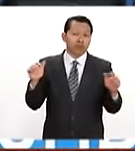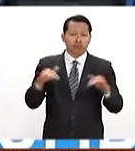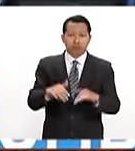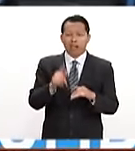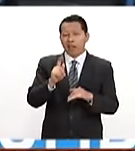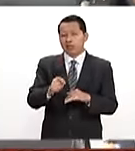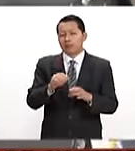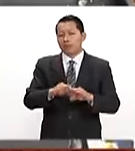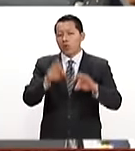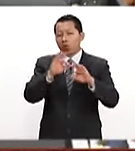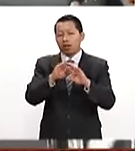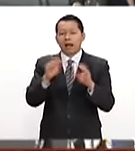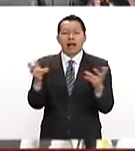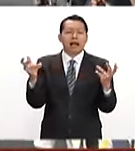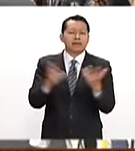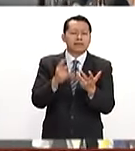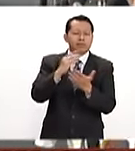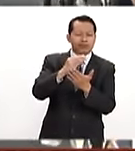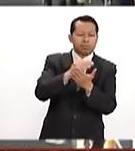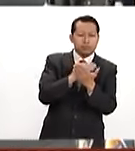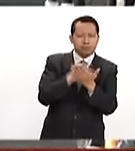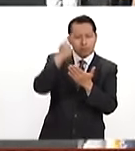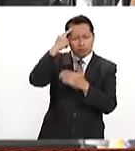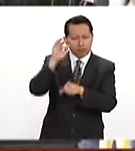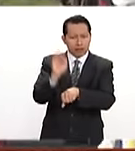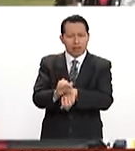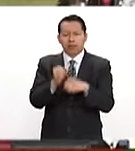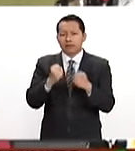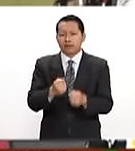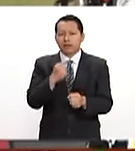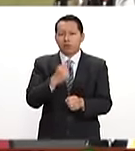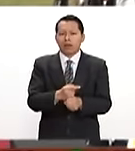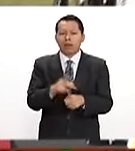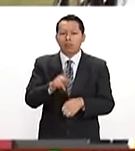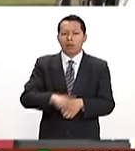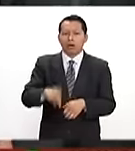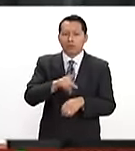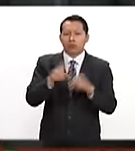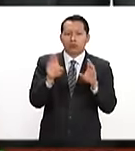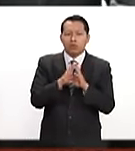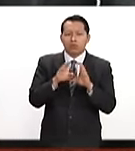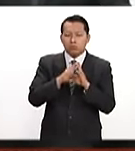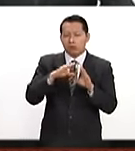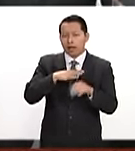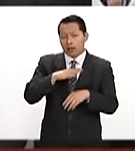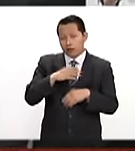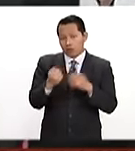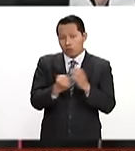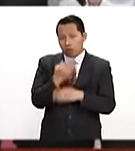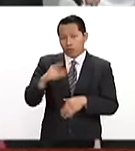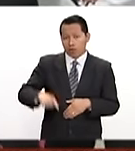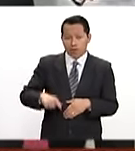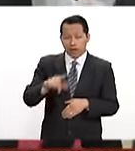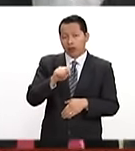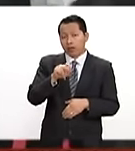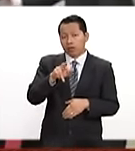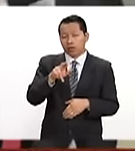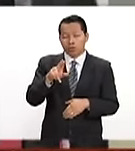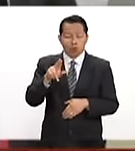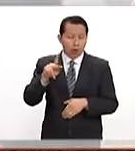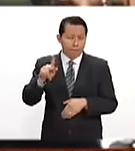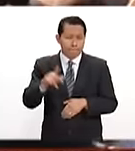encuentro se buscará generar las estrategias que garanticen la seguridad de los pueblos frente a las amenazas del nuevo gobierno de Donald Trump.